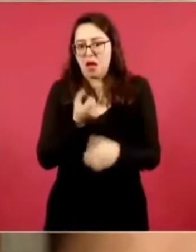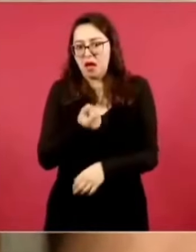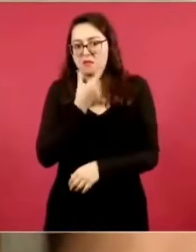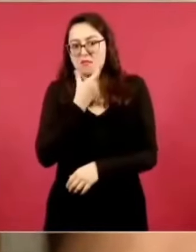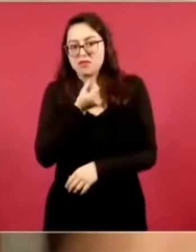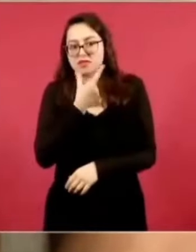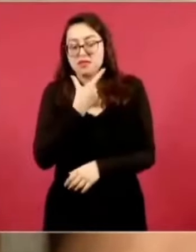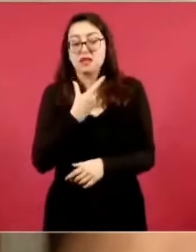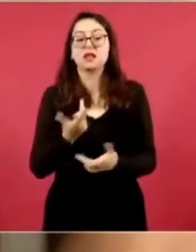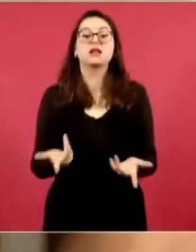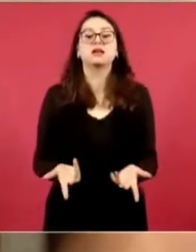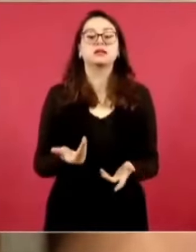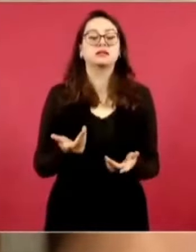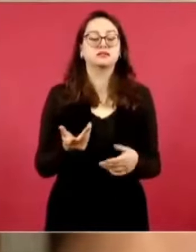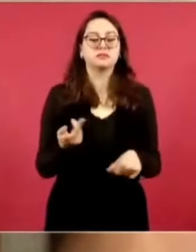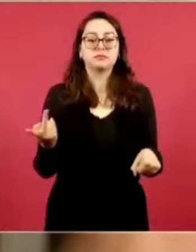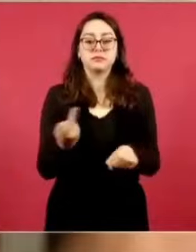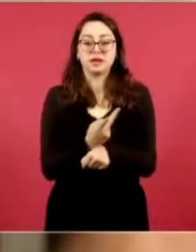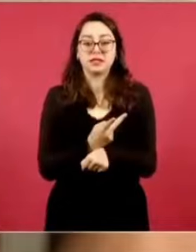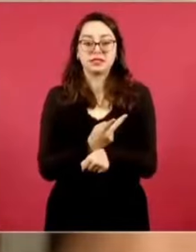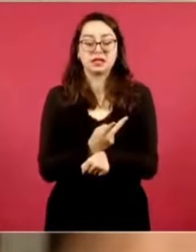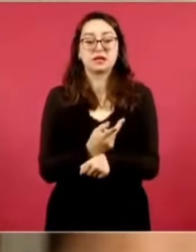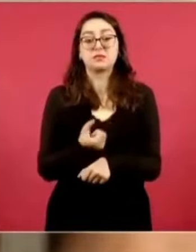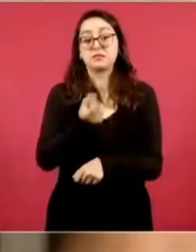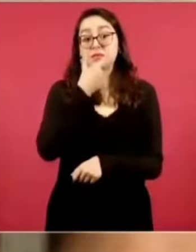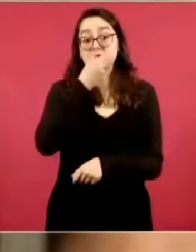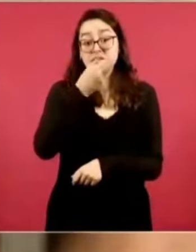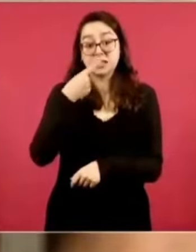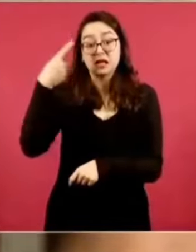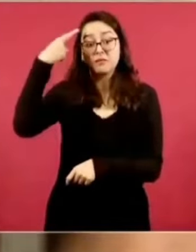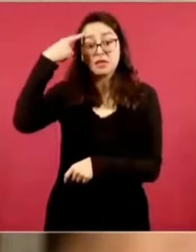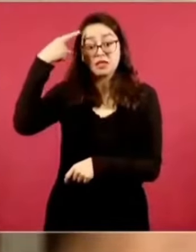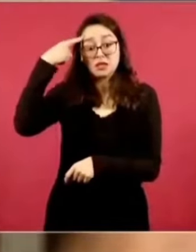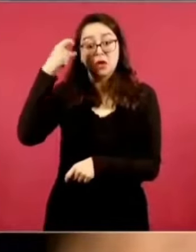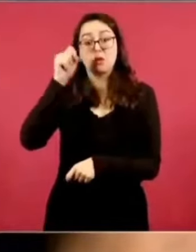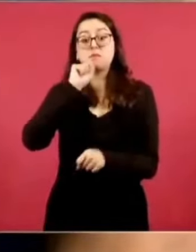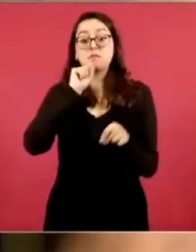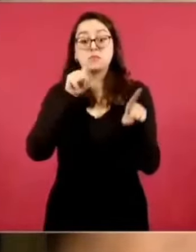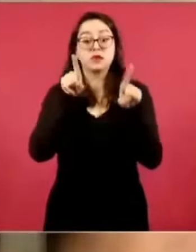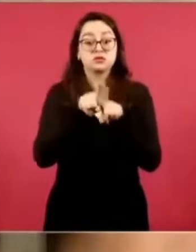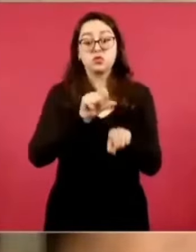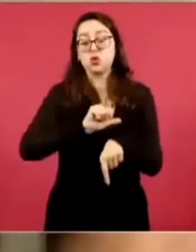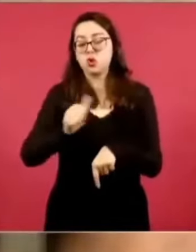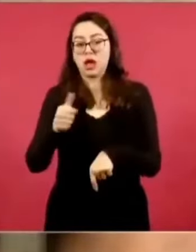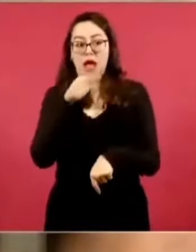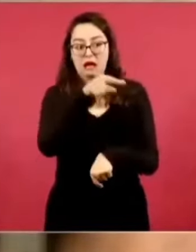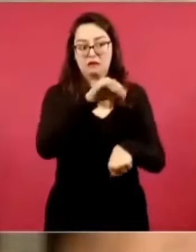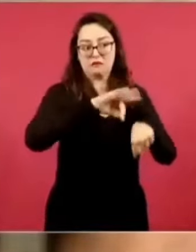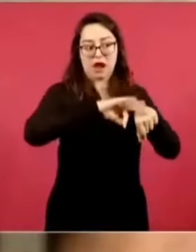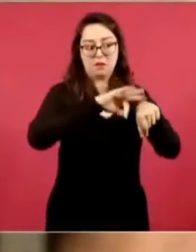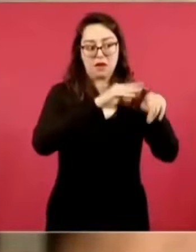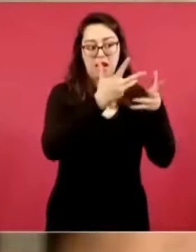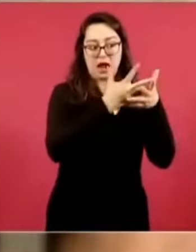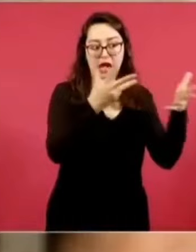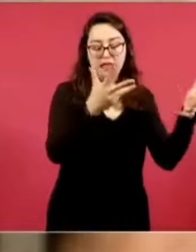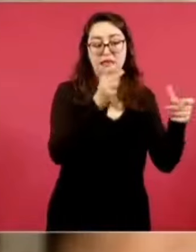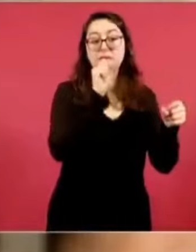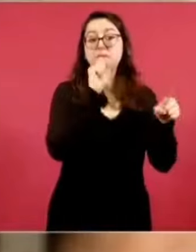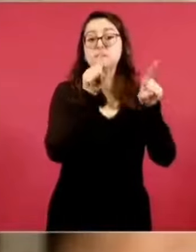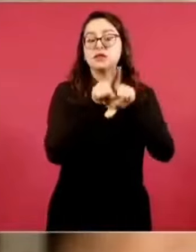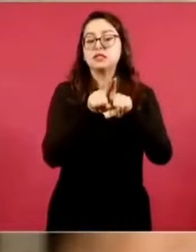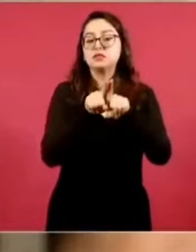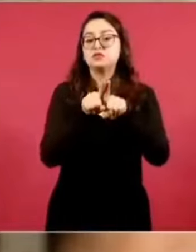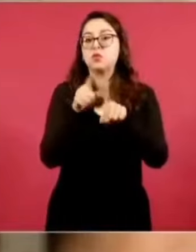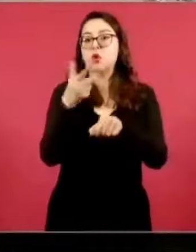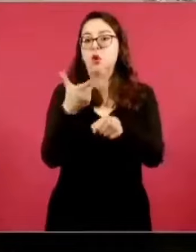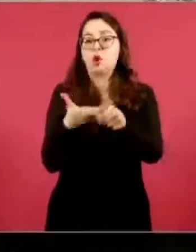psiquiátricos y otros siguen sin aparecer, no nada más en la megafarmacia, en las instituciones públicas, incluso privadas, no